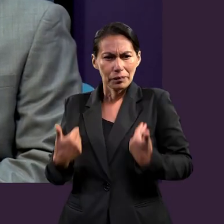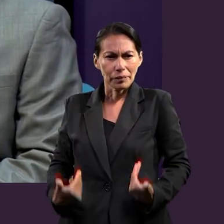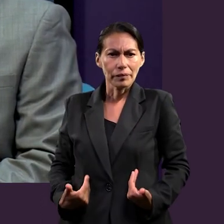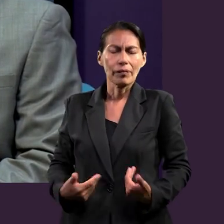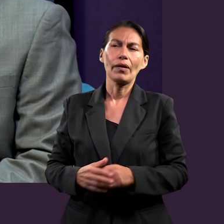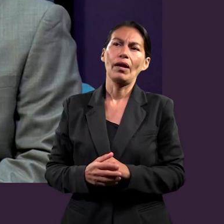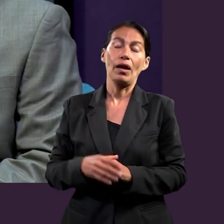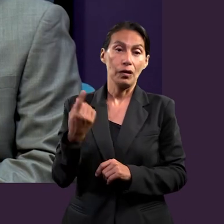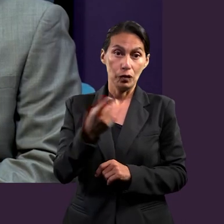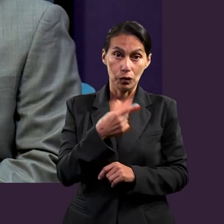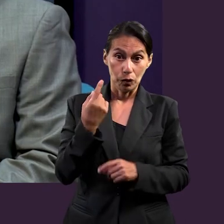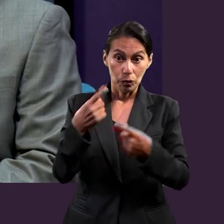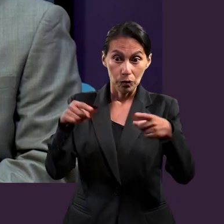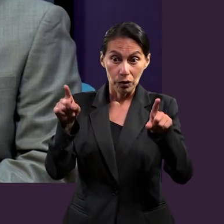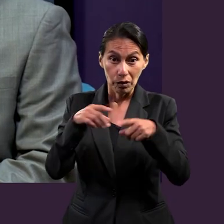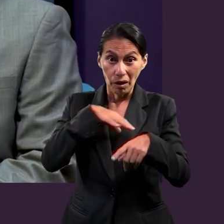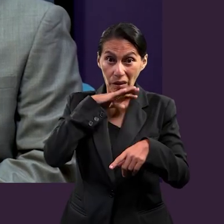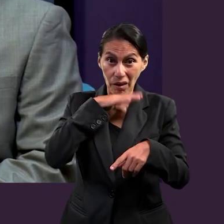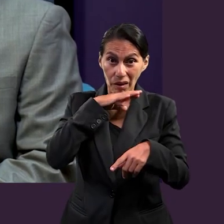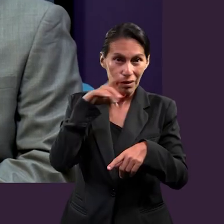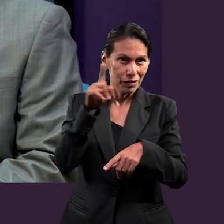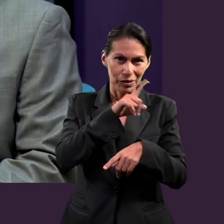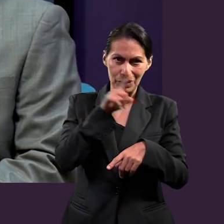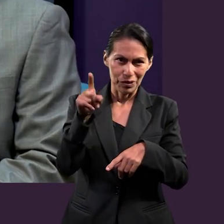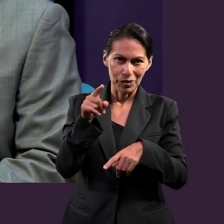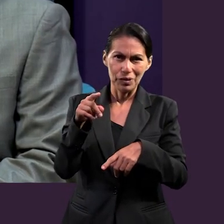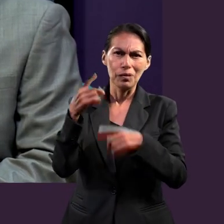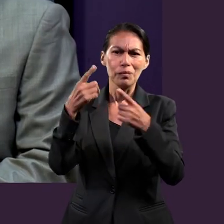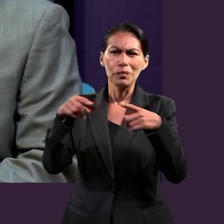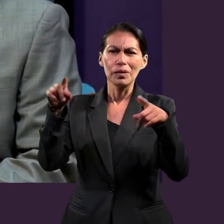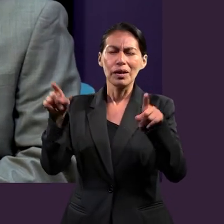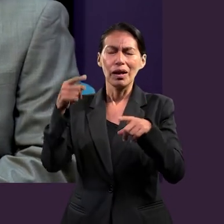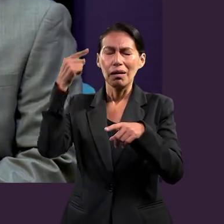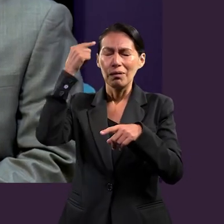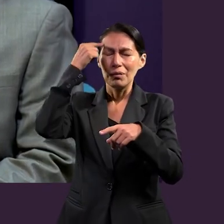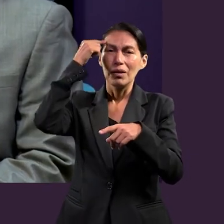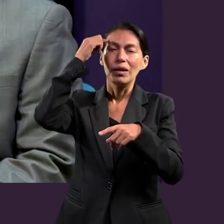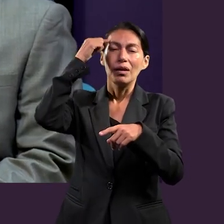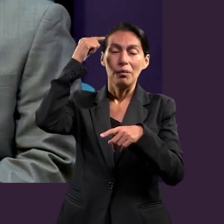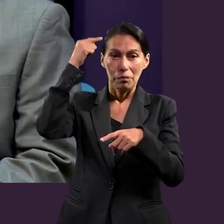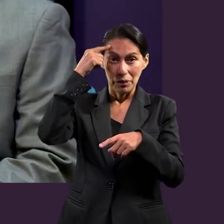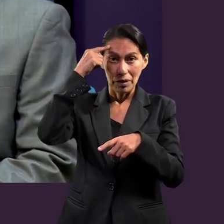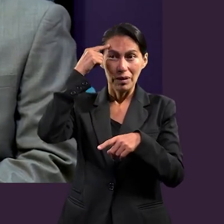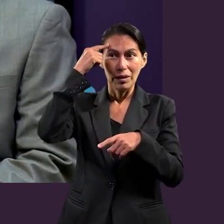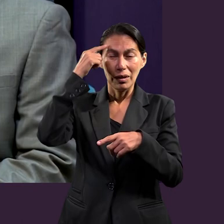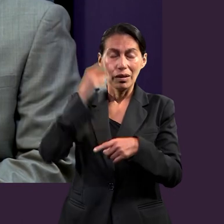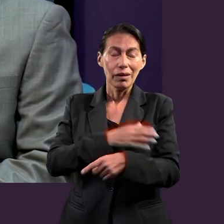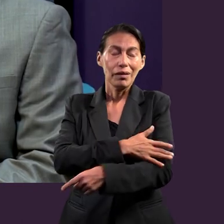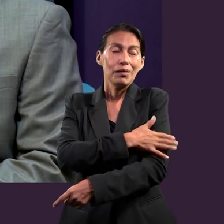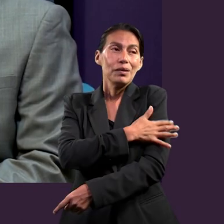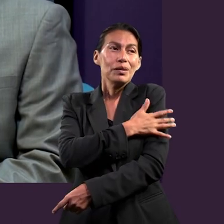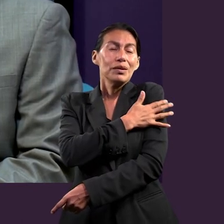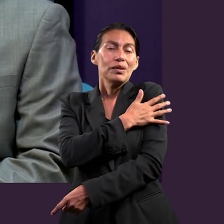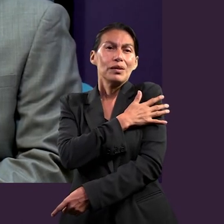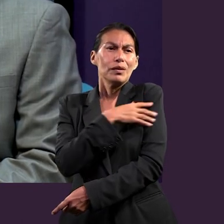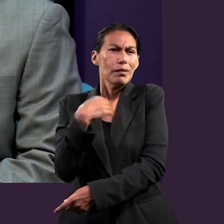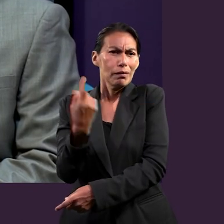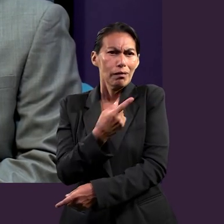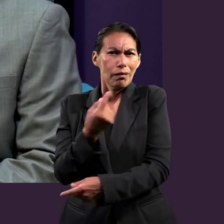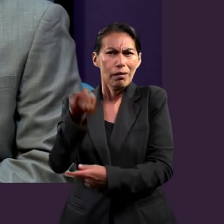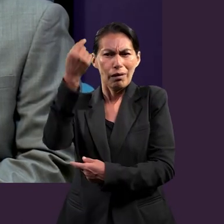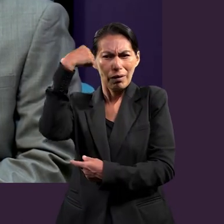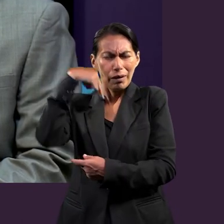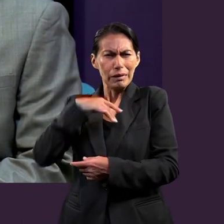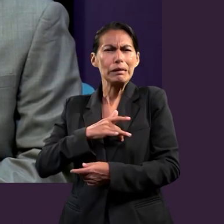ignorar el poder que tiene la música sobre nosotros, nuestra mente, las emociones, y en la manera en que adoramos a Dios. Si, como ya